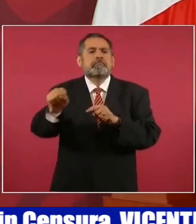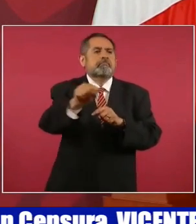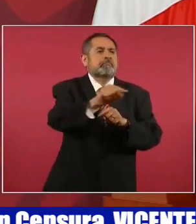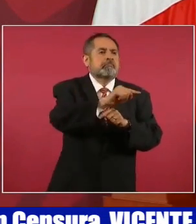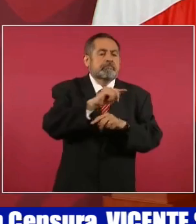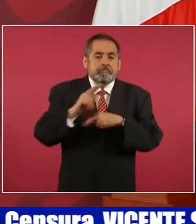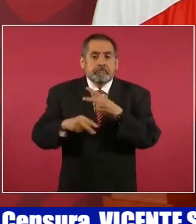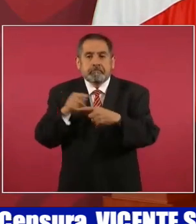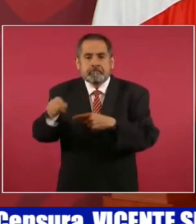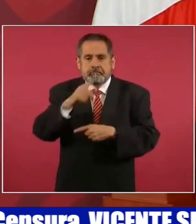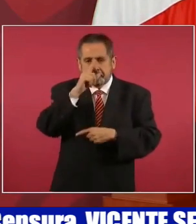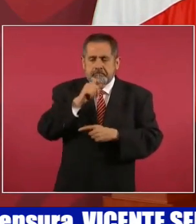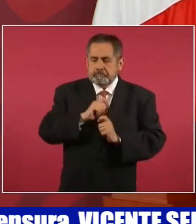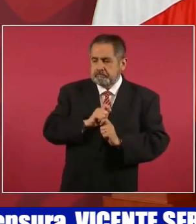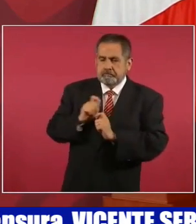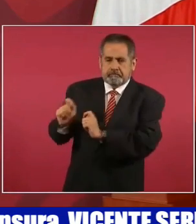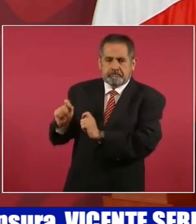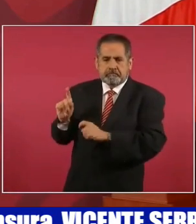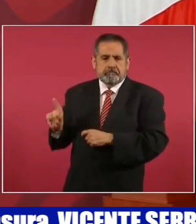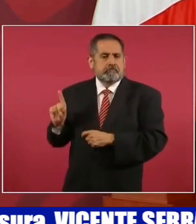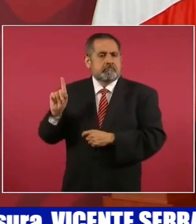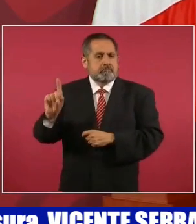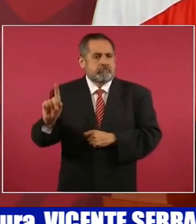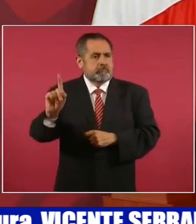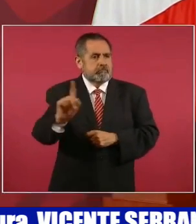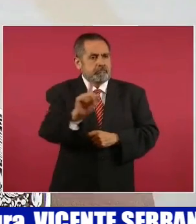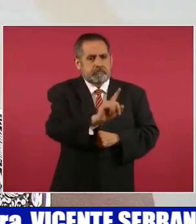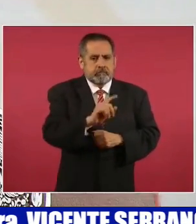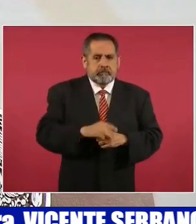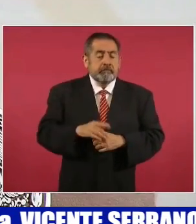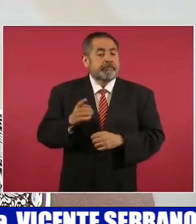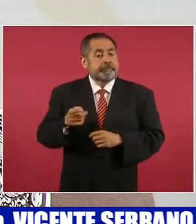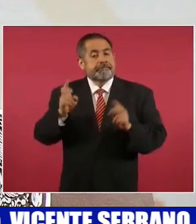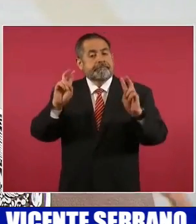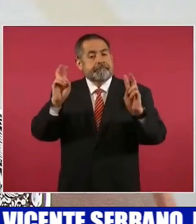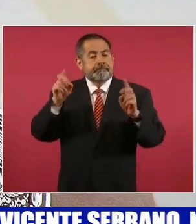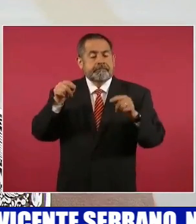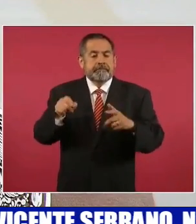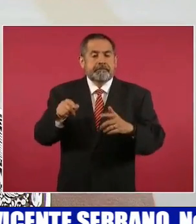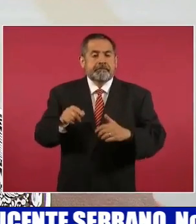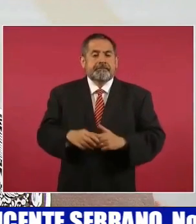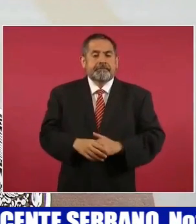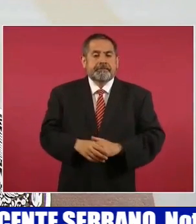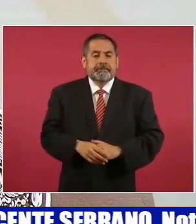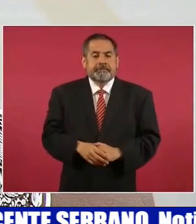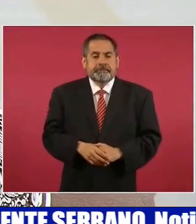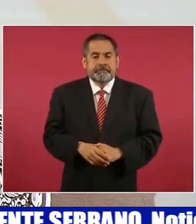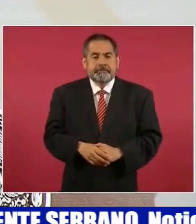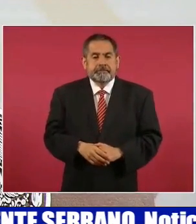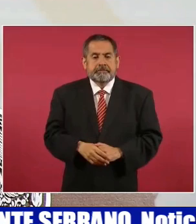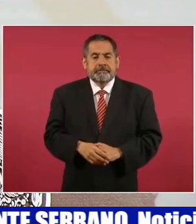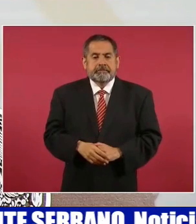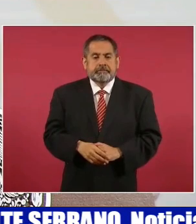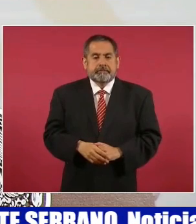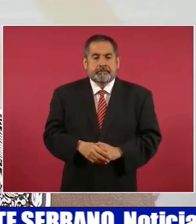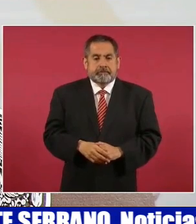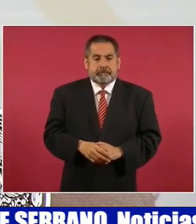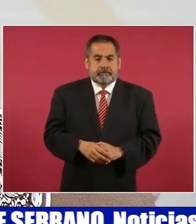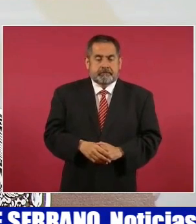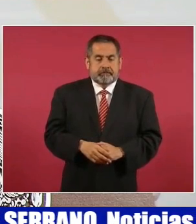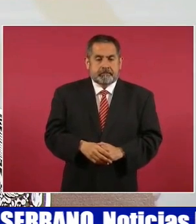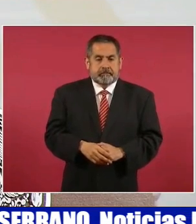estos temas los